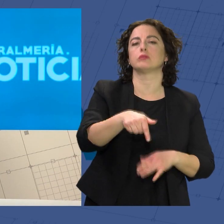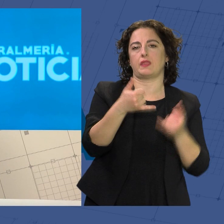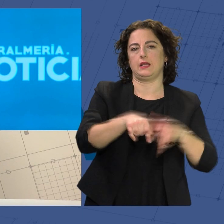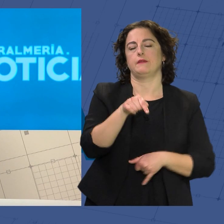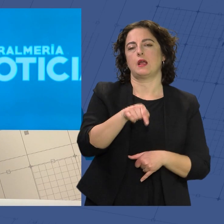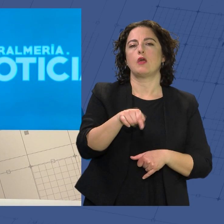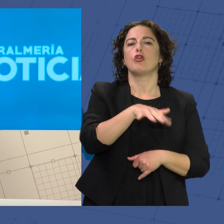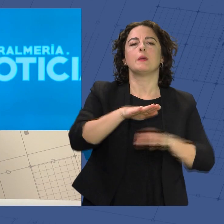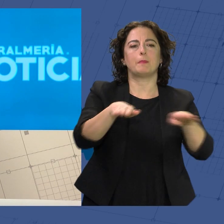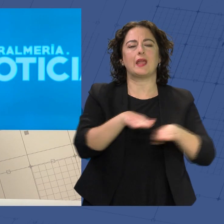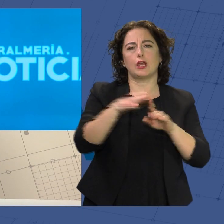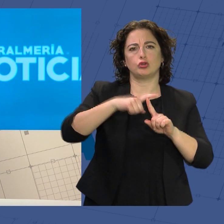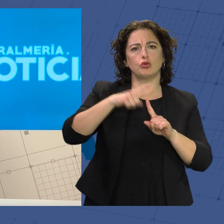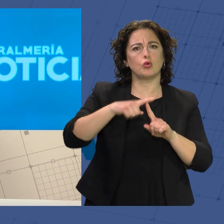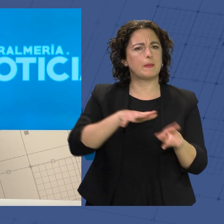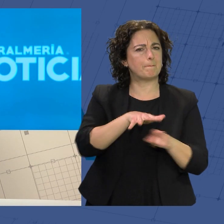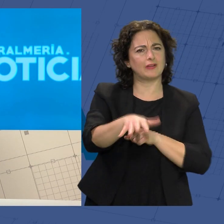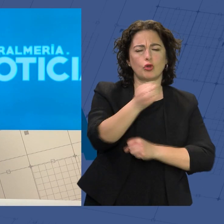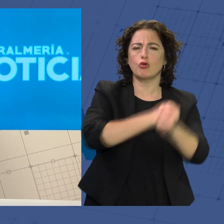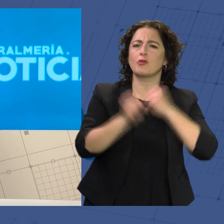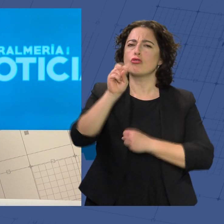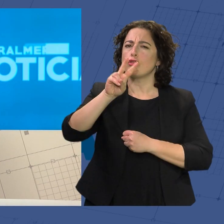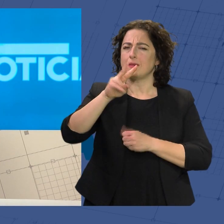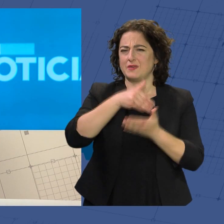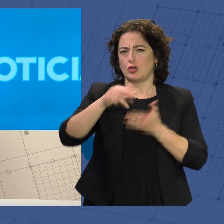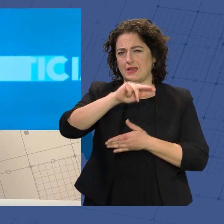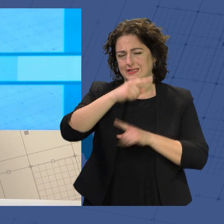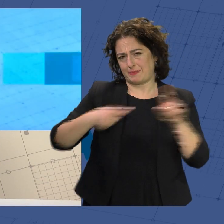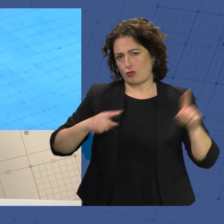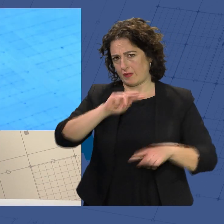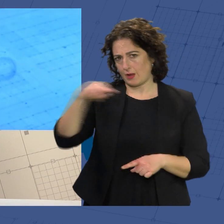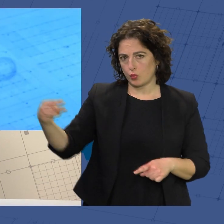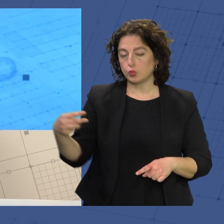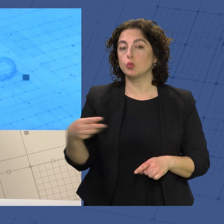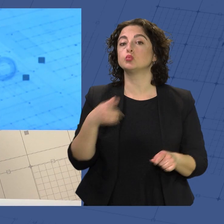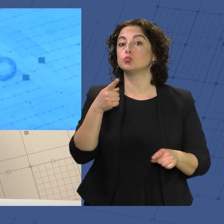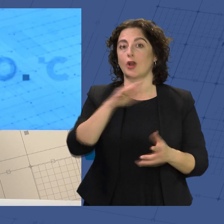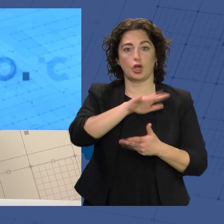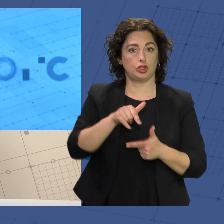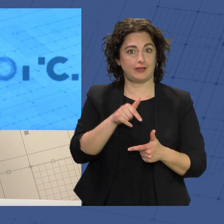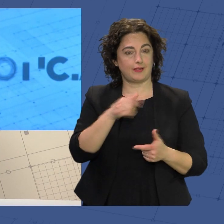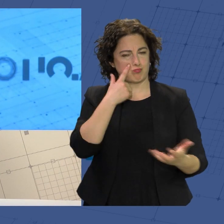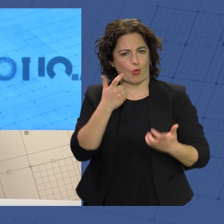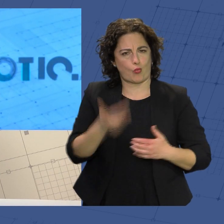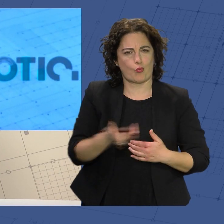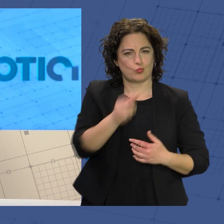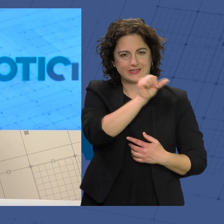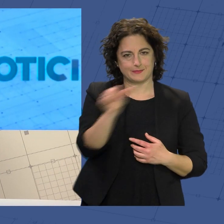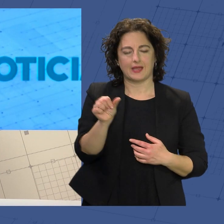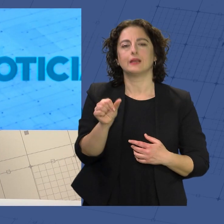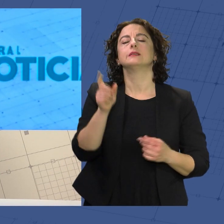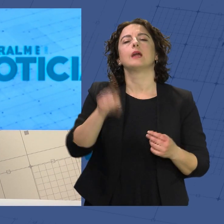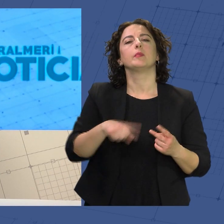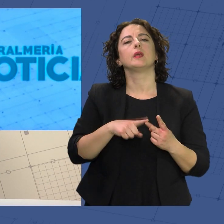Toyo y tendrá un impacto económico de 12 millones y medio de euros. Ha sido una de las noticias destacadas de la semana, pero